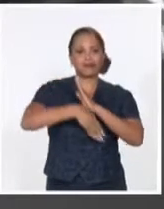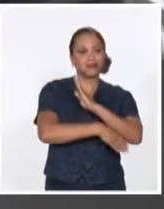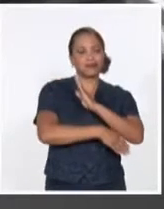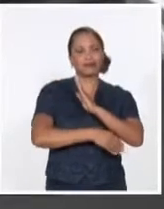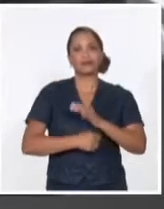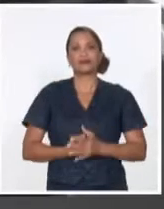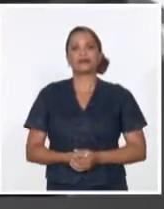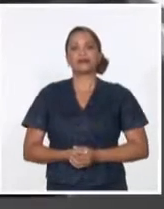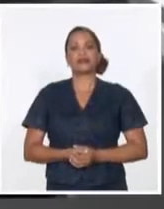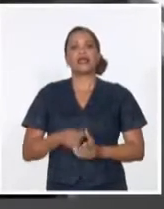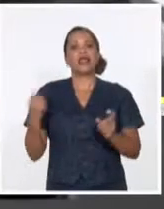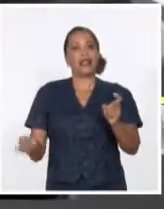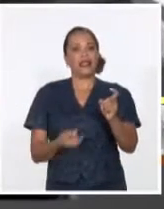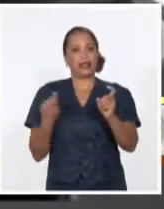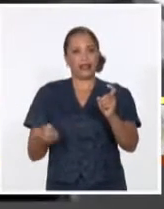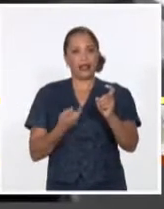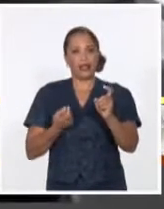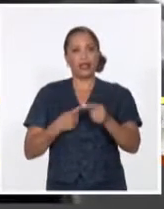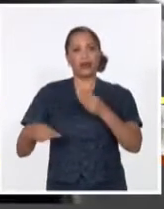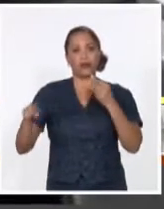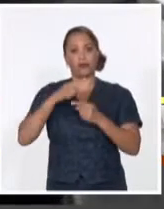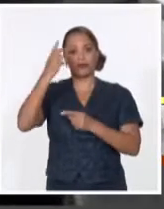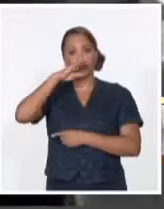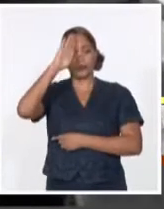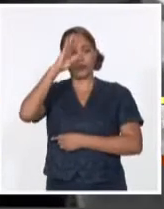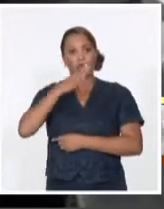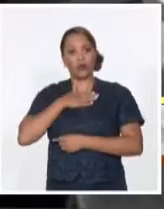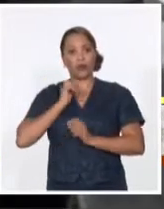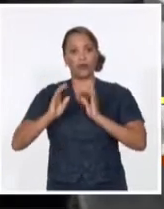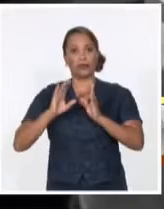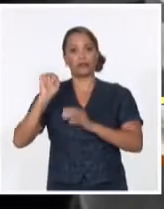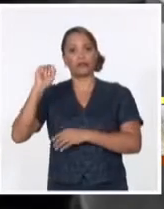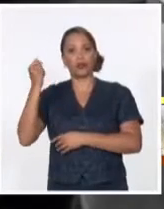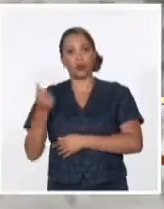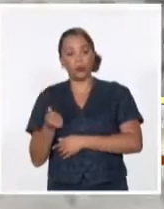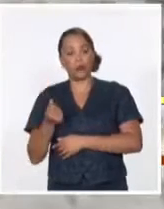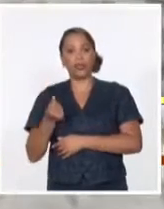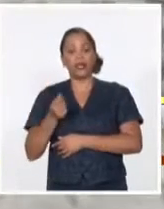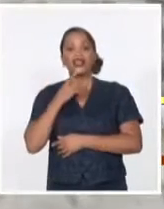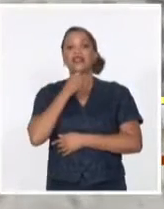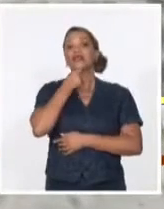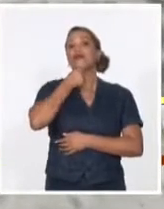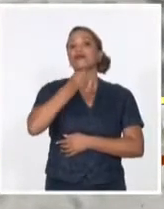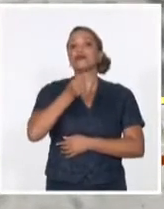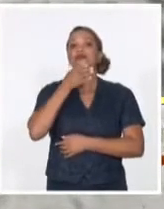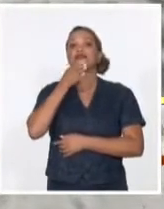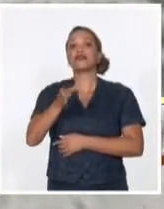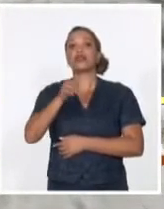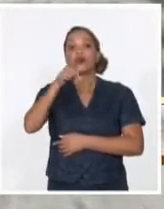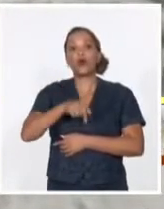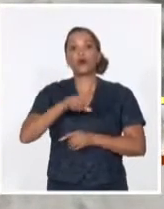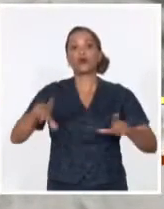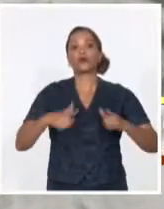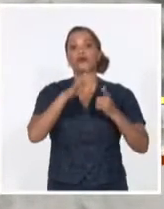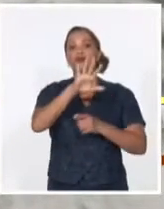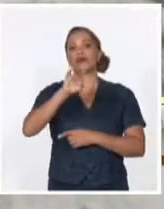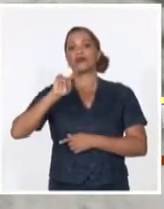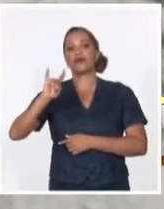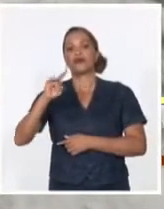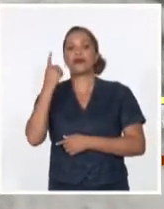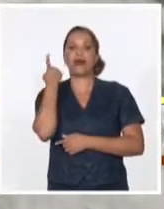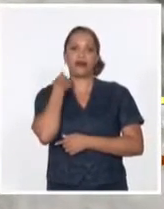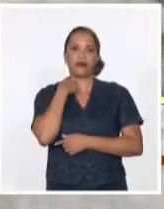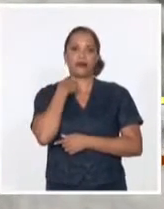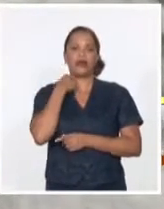La guerra bacteriológica contra nuestro país, denunciada por Fidel hace hoy 59 años, comenzó en el